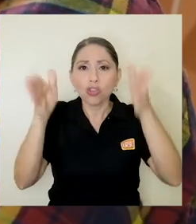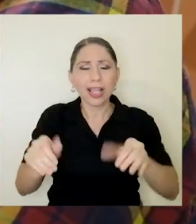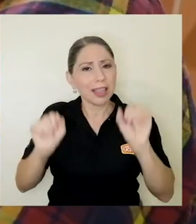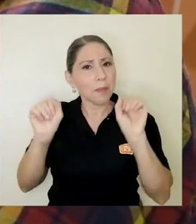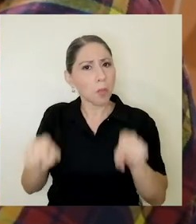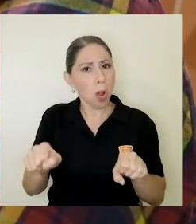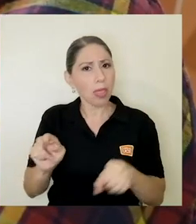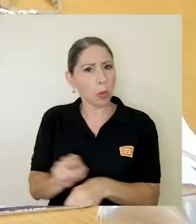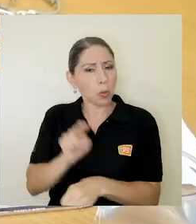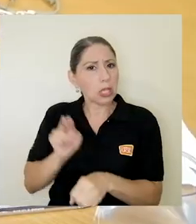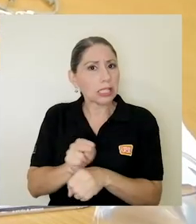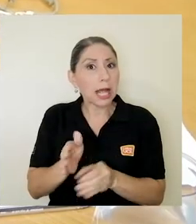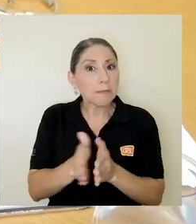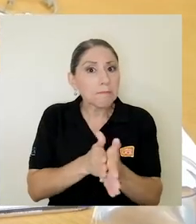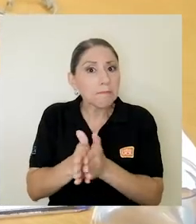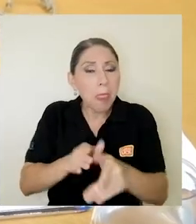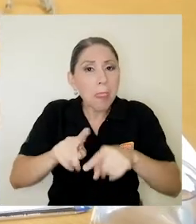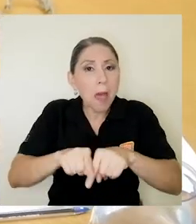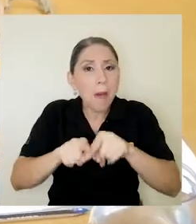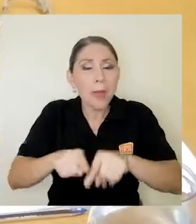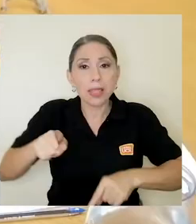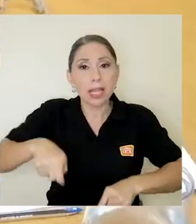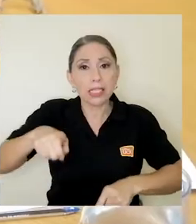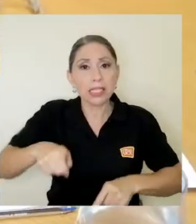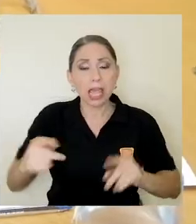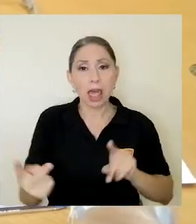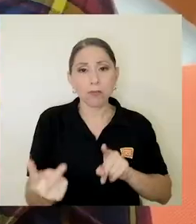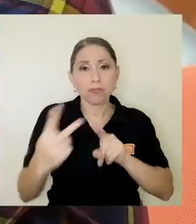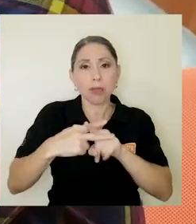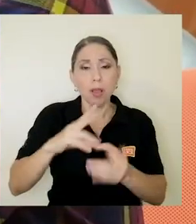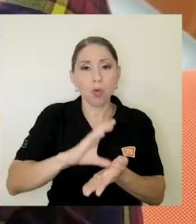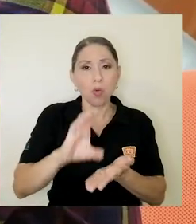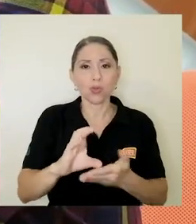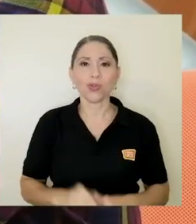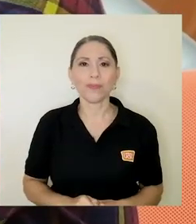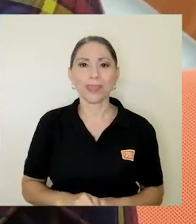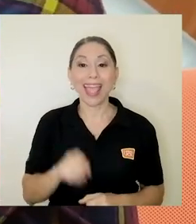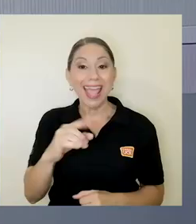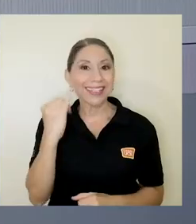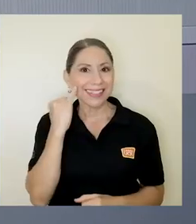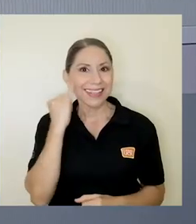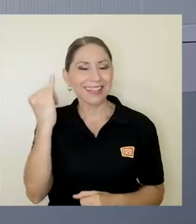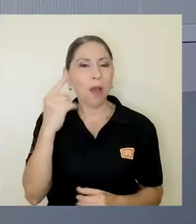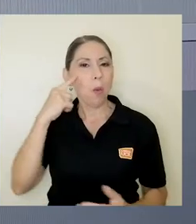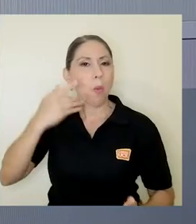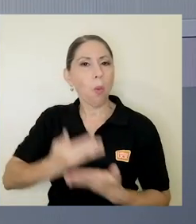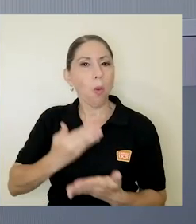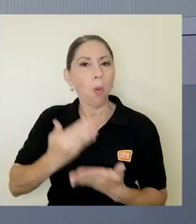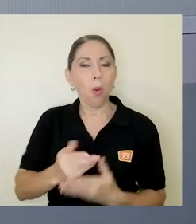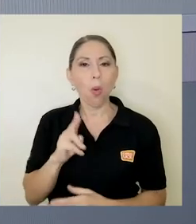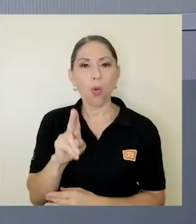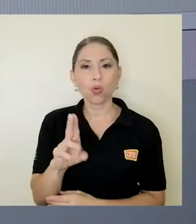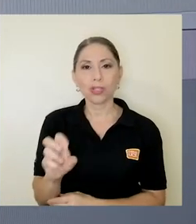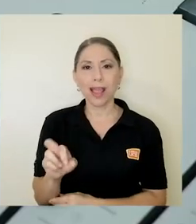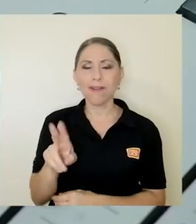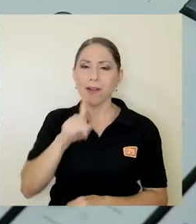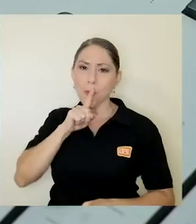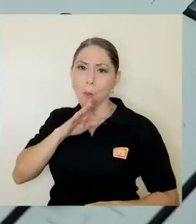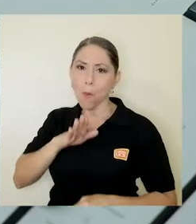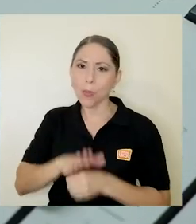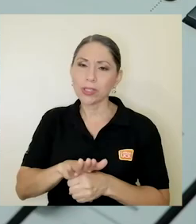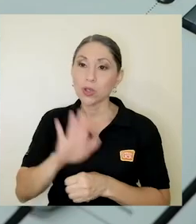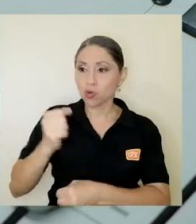puede amoldar según la necesidad que tenga el curso en particular. Estas iniciativas demuestran el compromiso de la